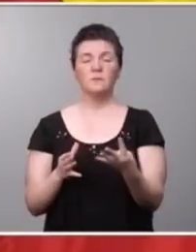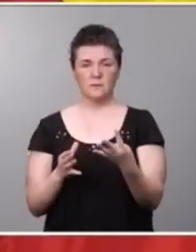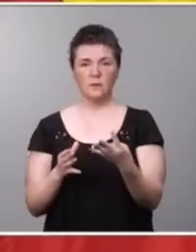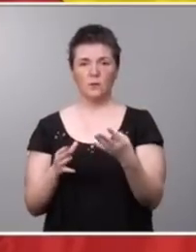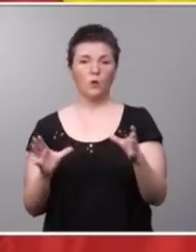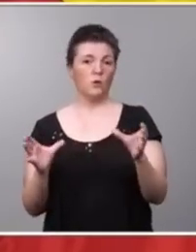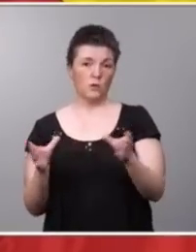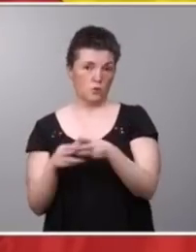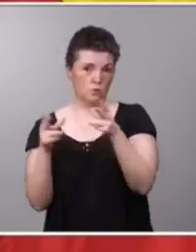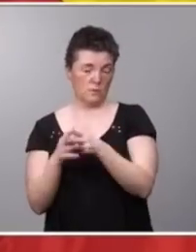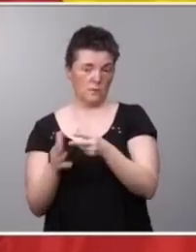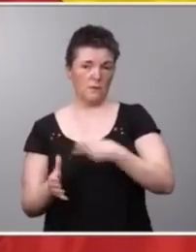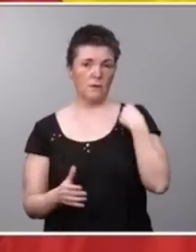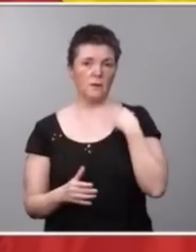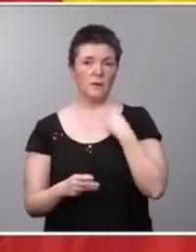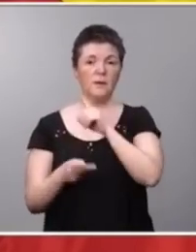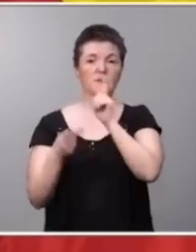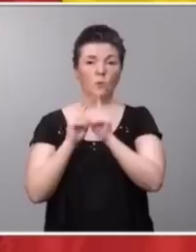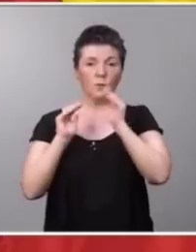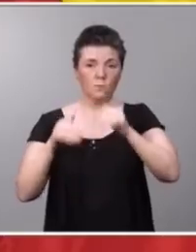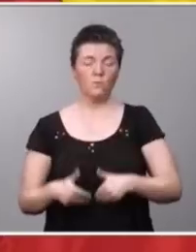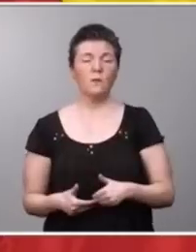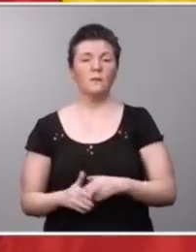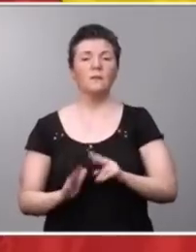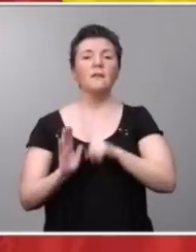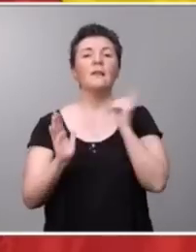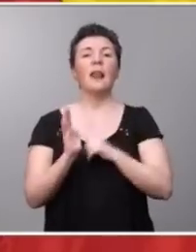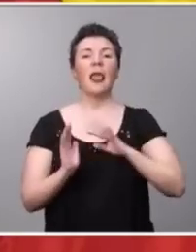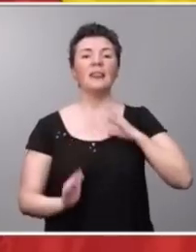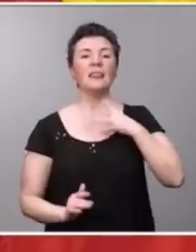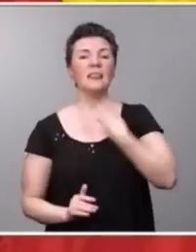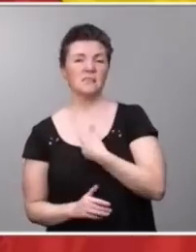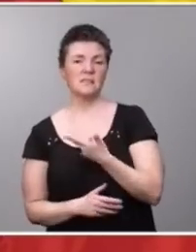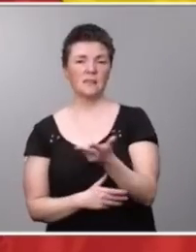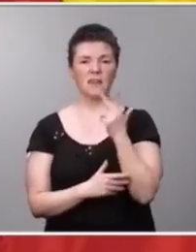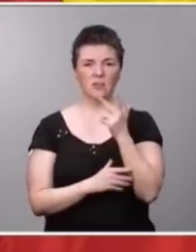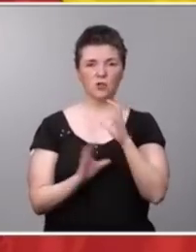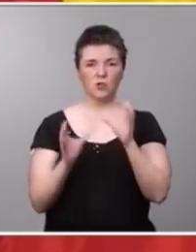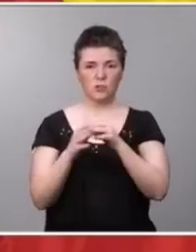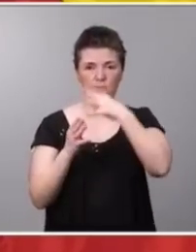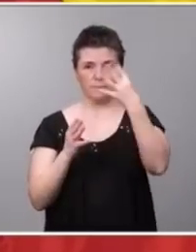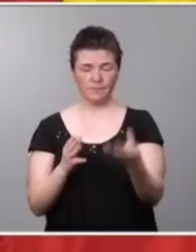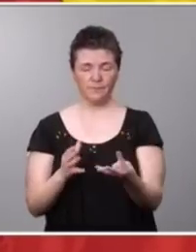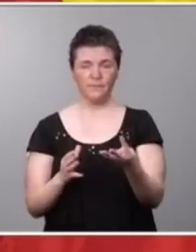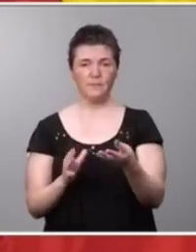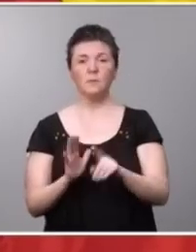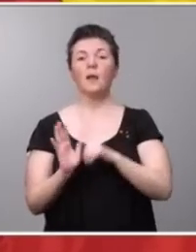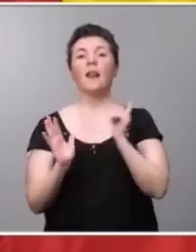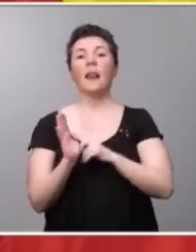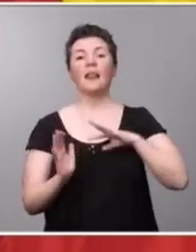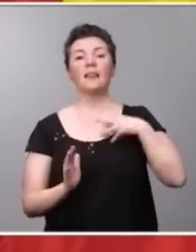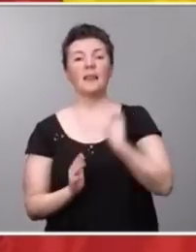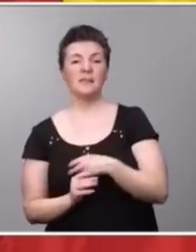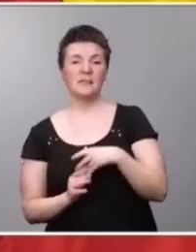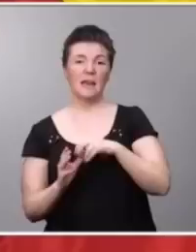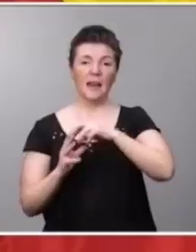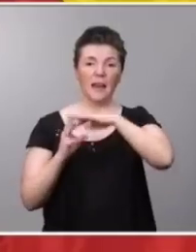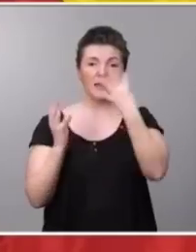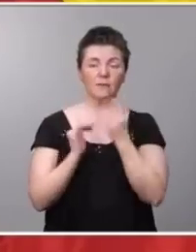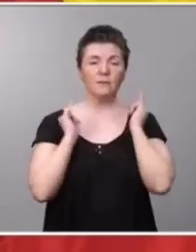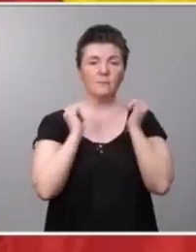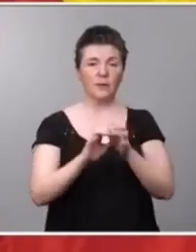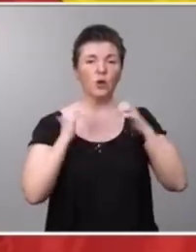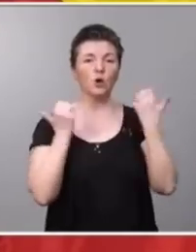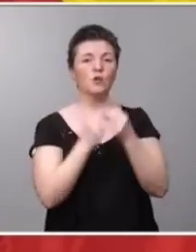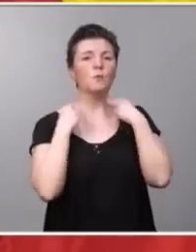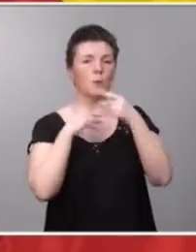llevamos en segunda vuelta la Ley Trans y de Derechos LGTBI. Por tanto, la Ley Trans y LGTBI llega al Congreso antes del verano,